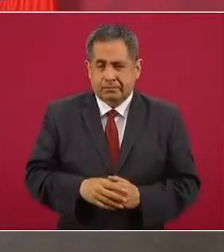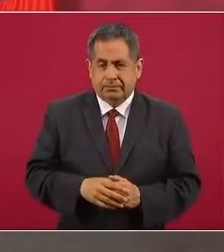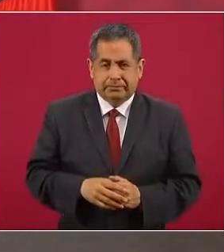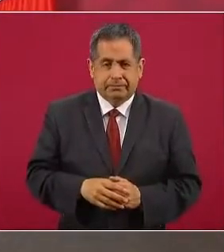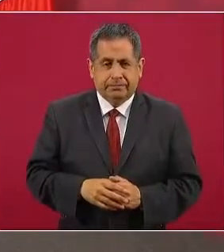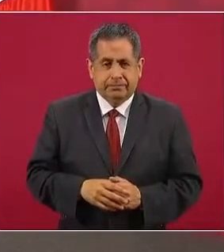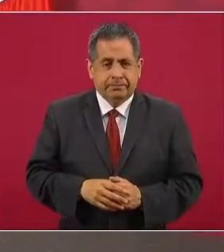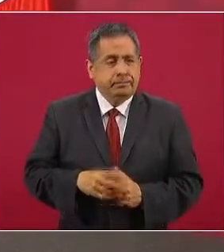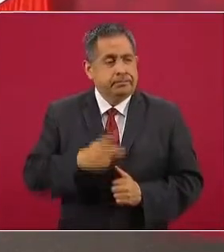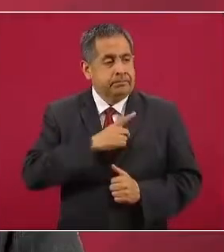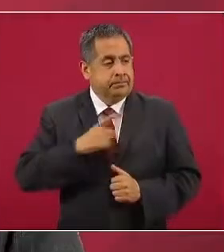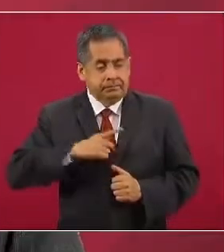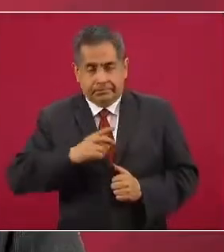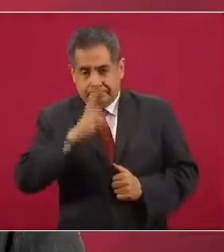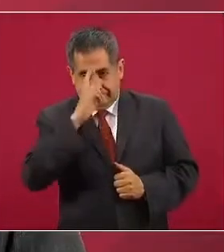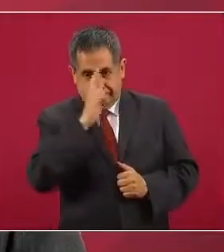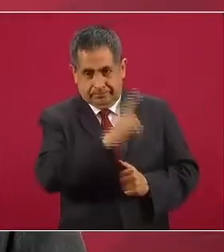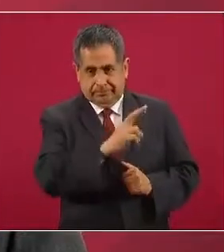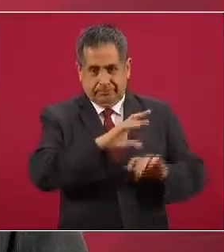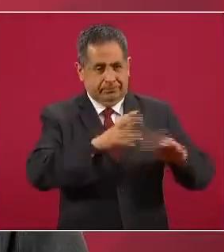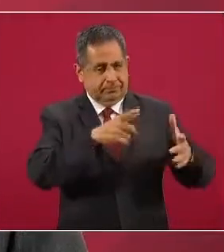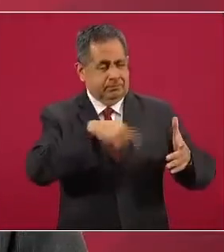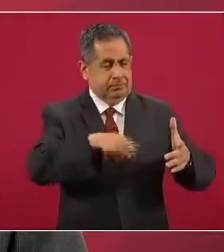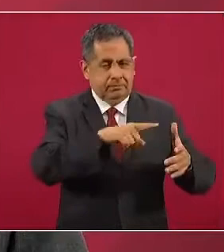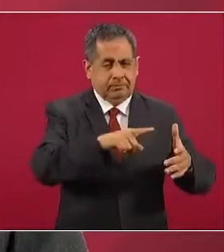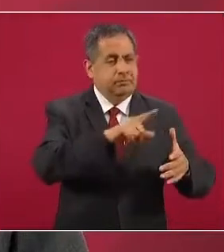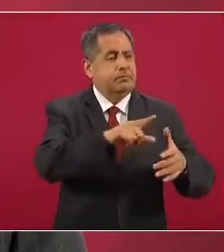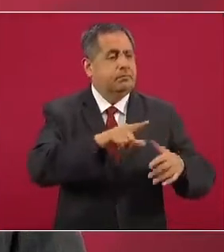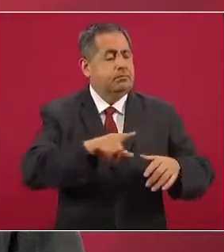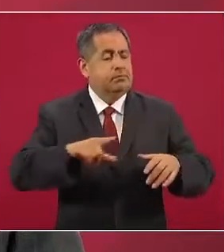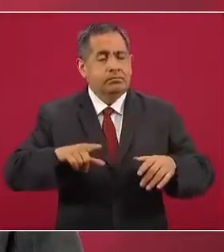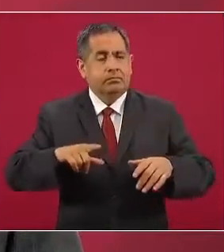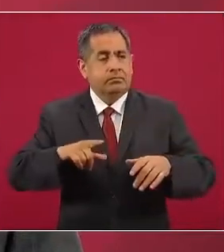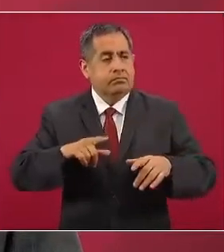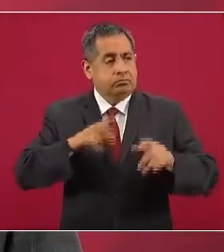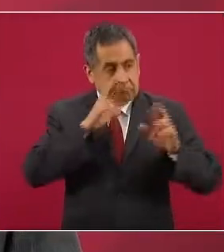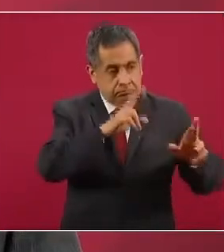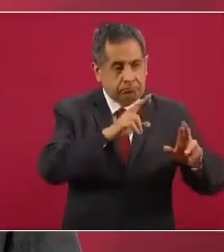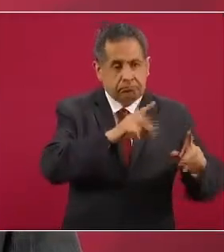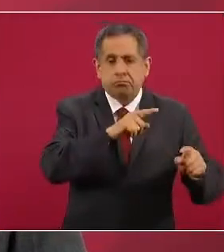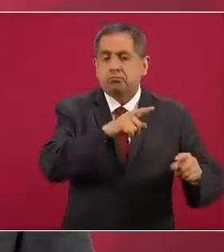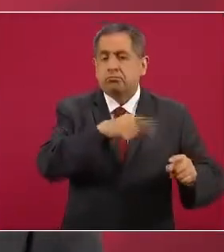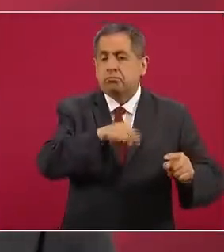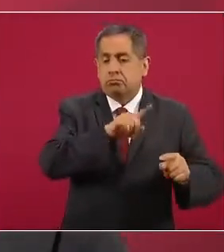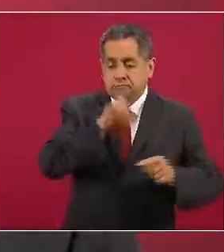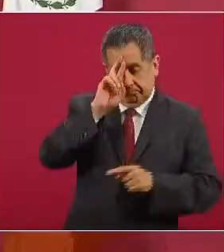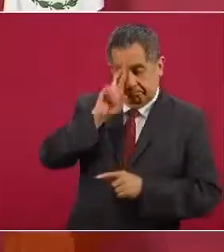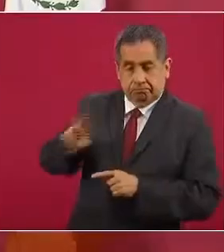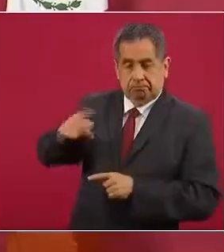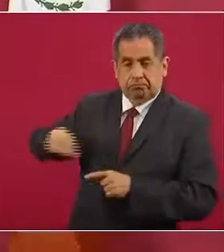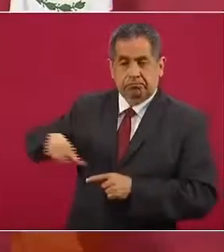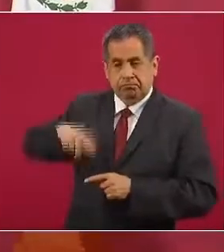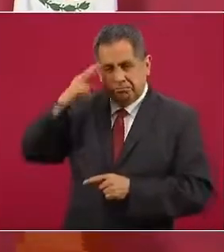se respeta al gobierno de México y ¿por qué?